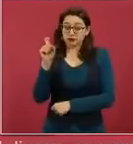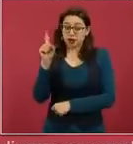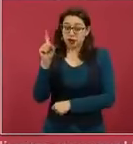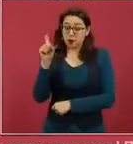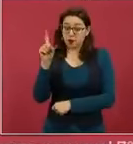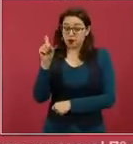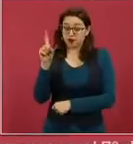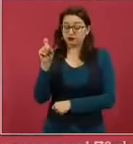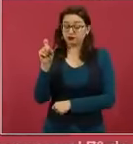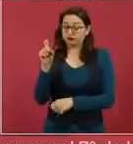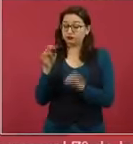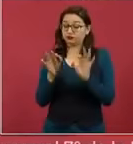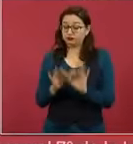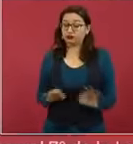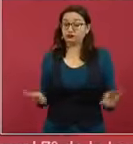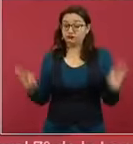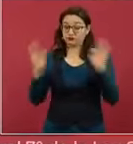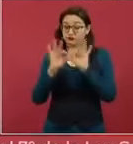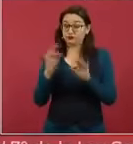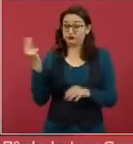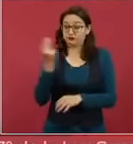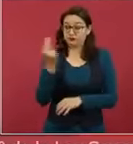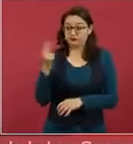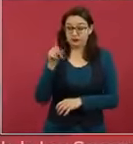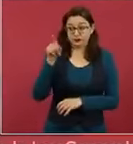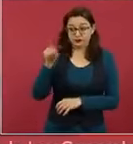manantiales, del bosque de Chapultepec.